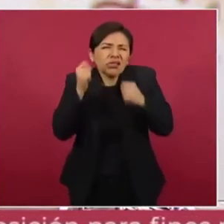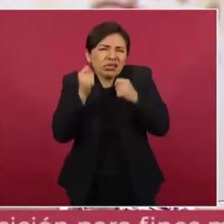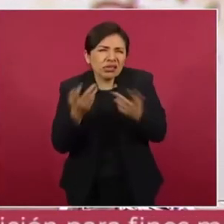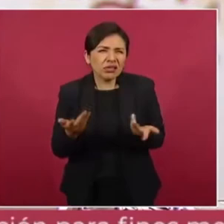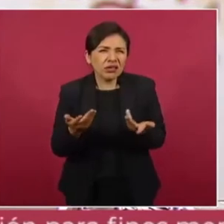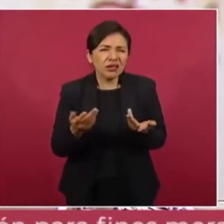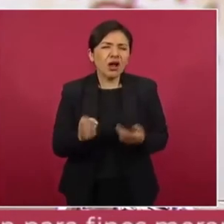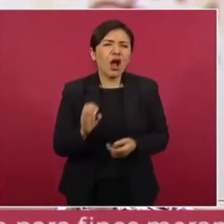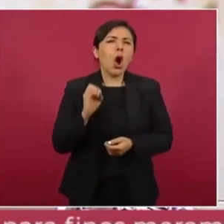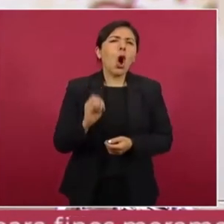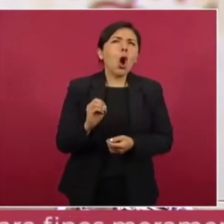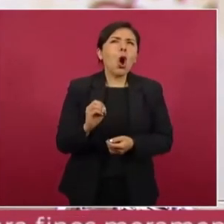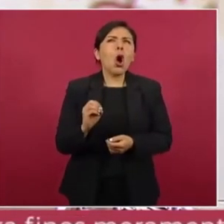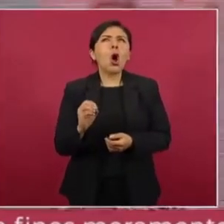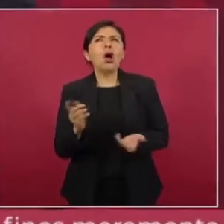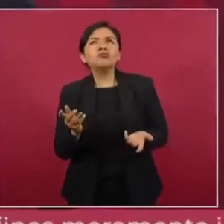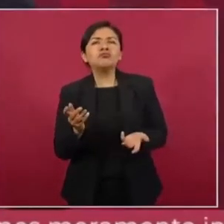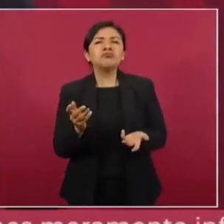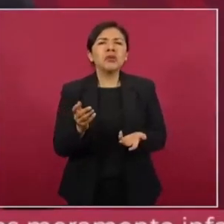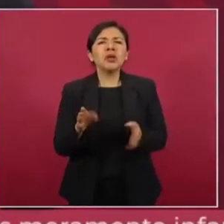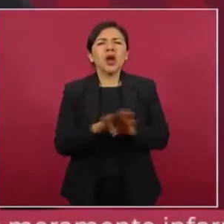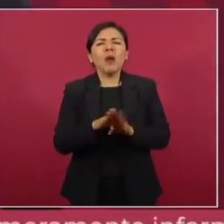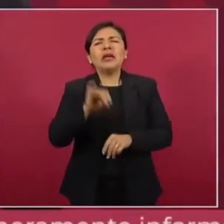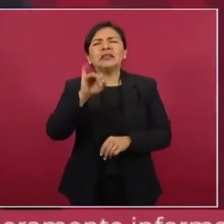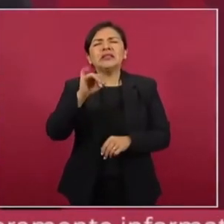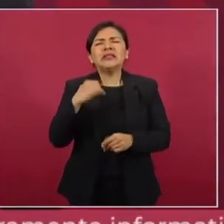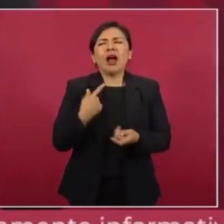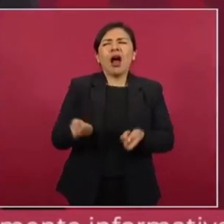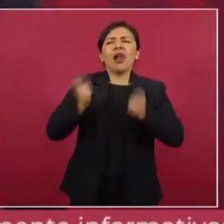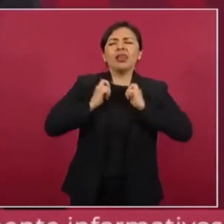o eso nada más lo tienen por encimita,